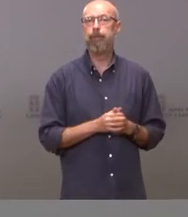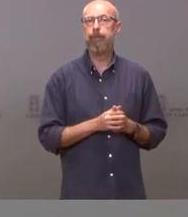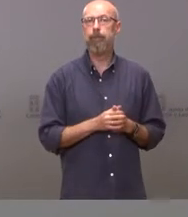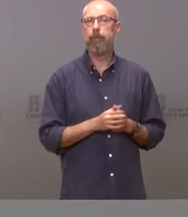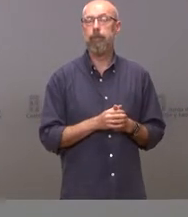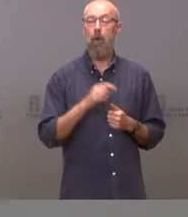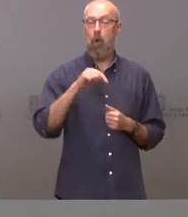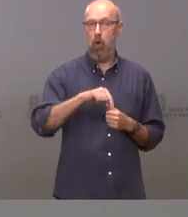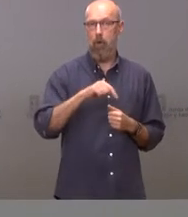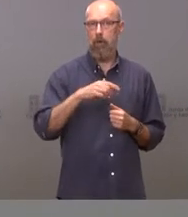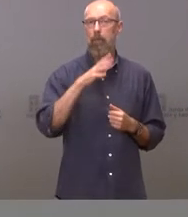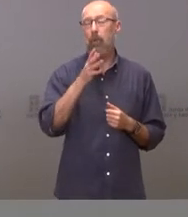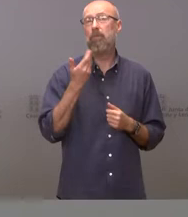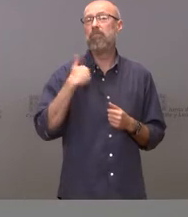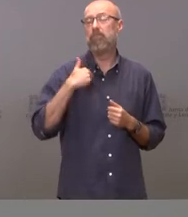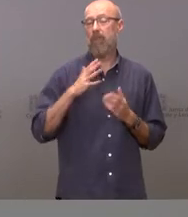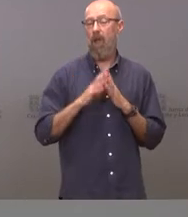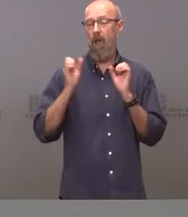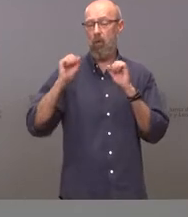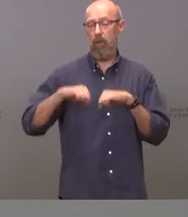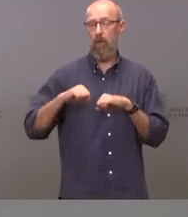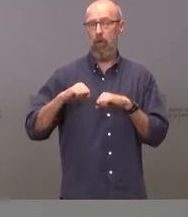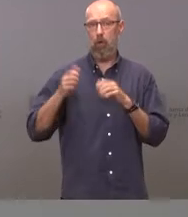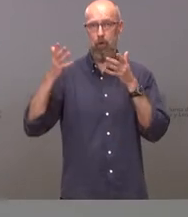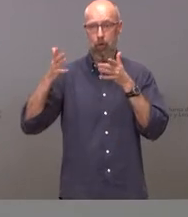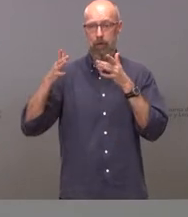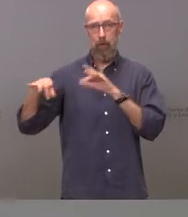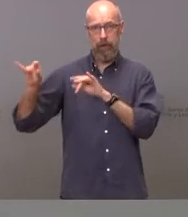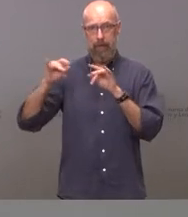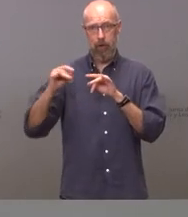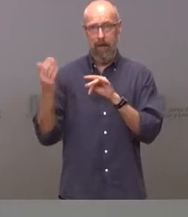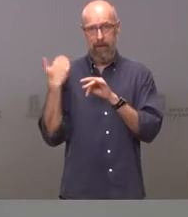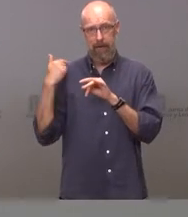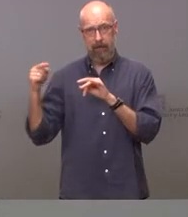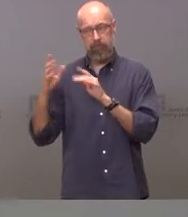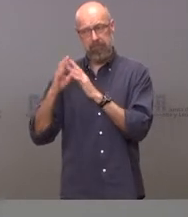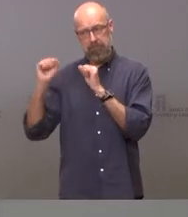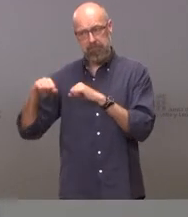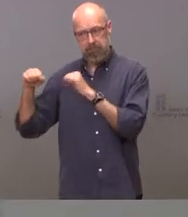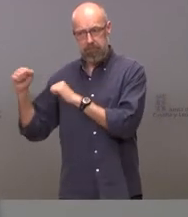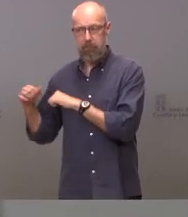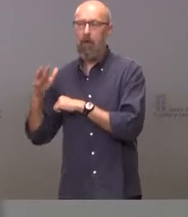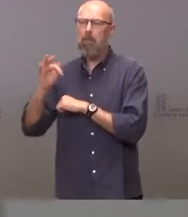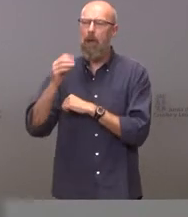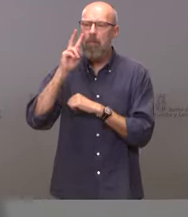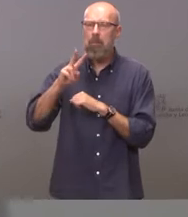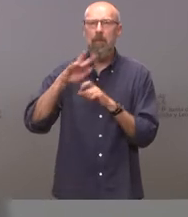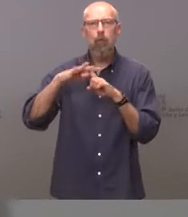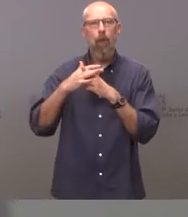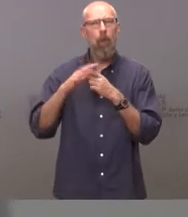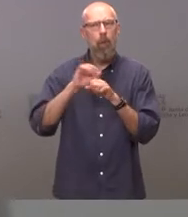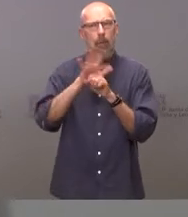Hoy, a consecuencia de lo acordado en el interterritorial de ayer y de la buena evolución de la pandemia en nuestra